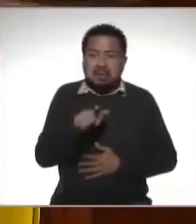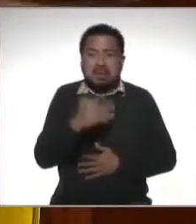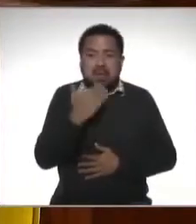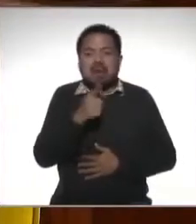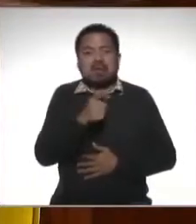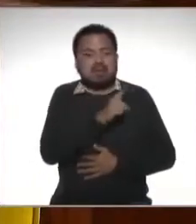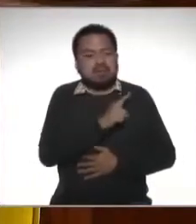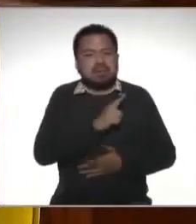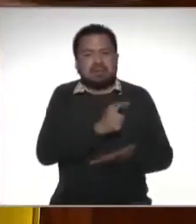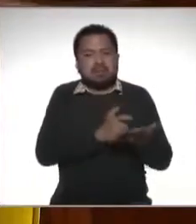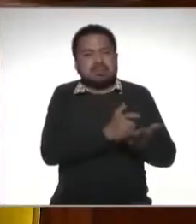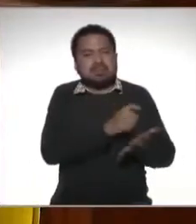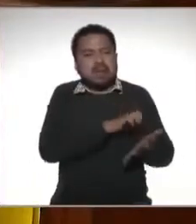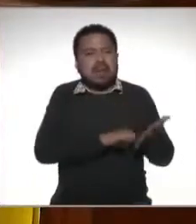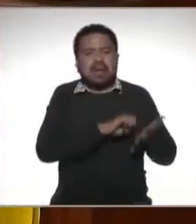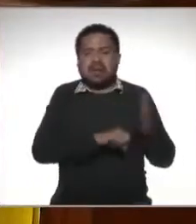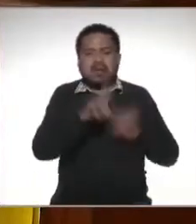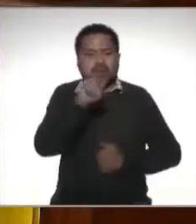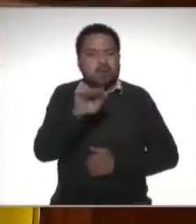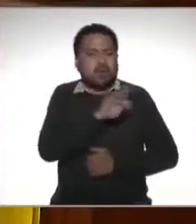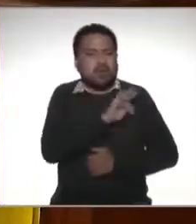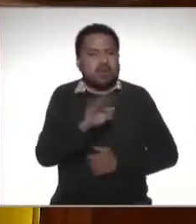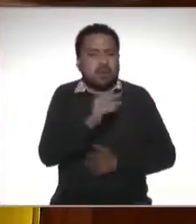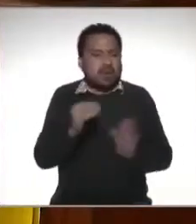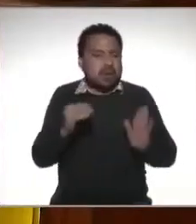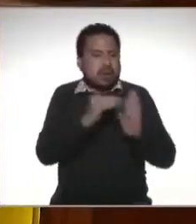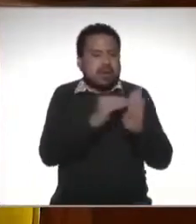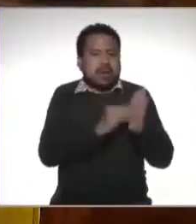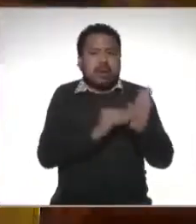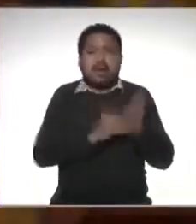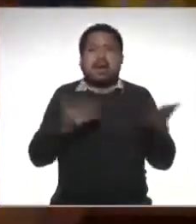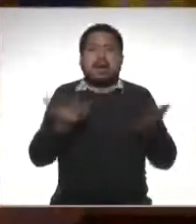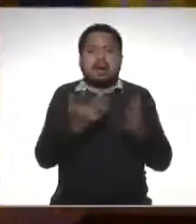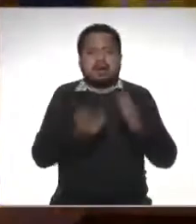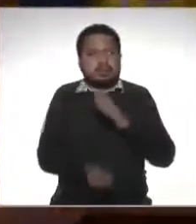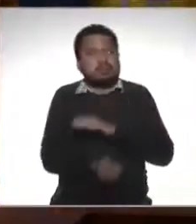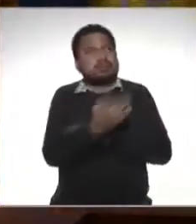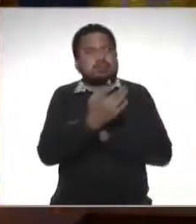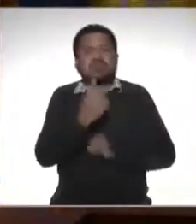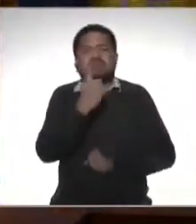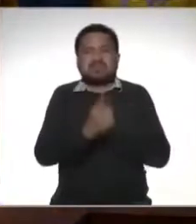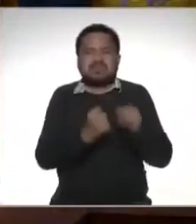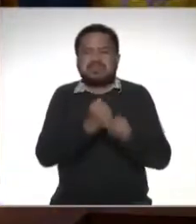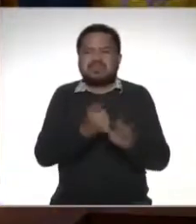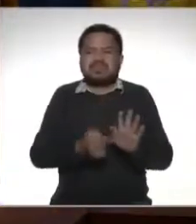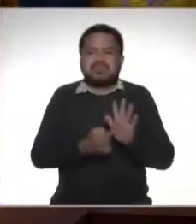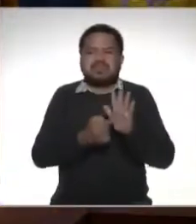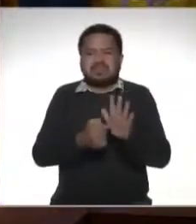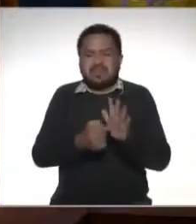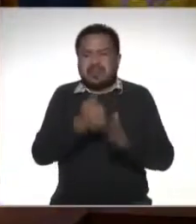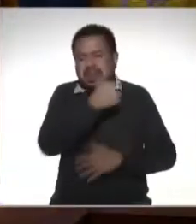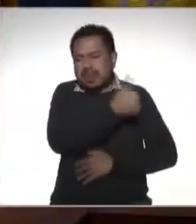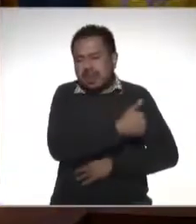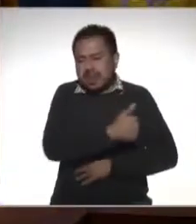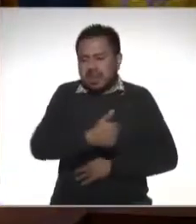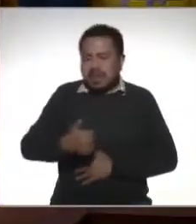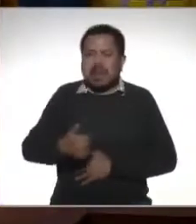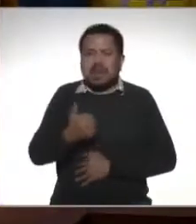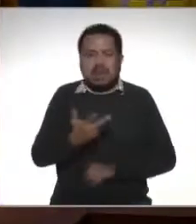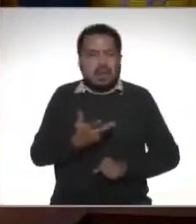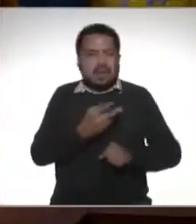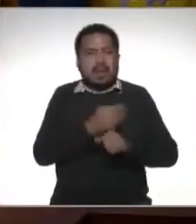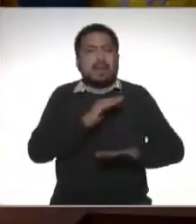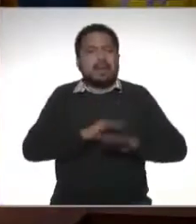hayan pagado esa deducción no se puede aplicar no se puede subir a la declaración anual de cada quien y